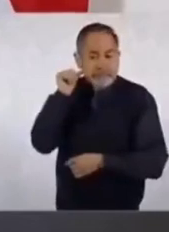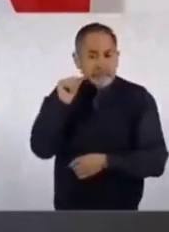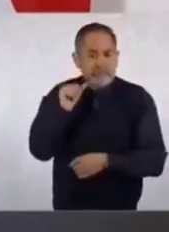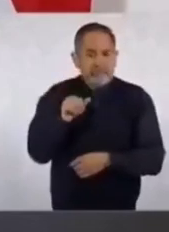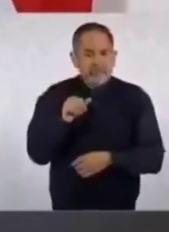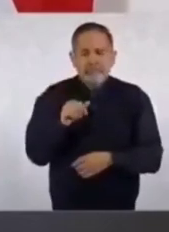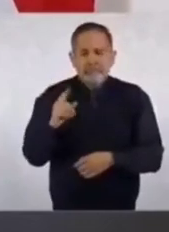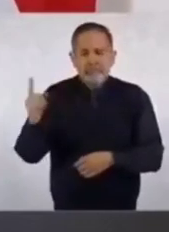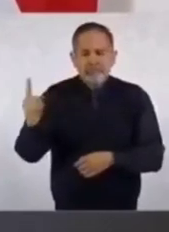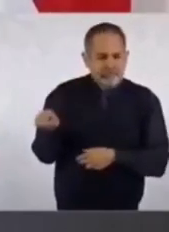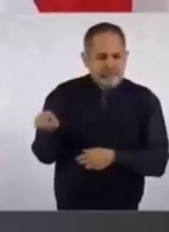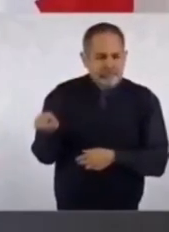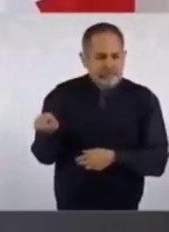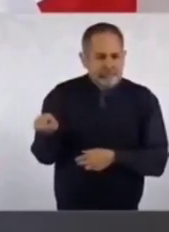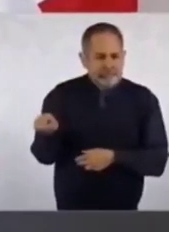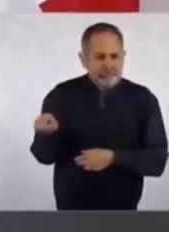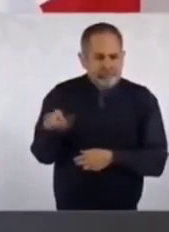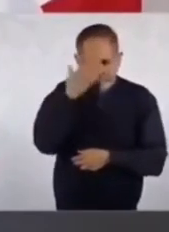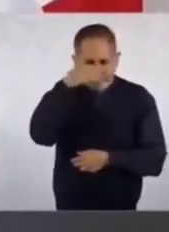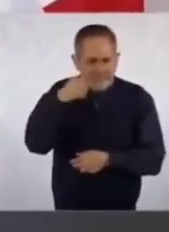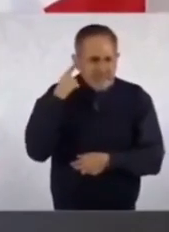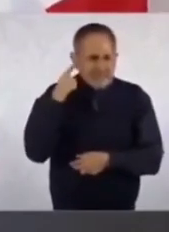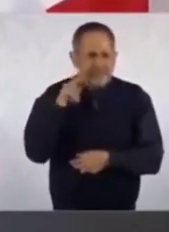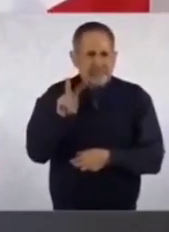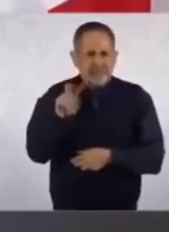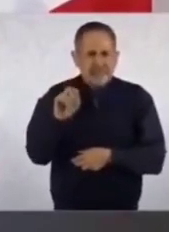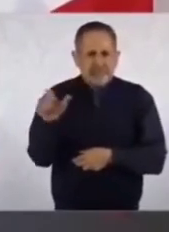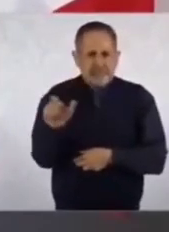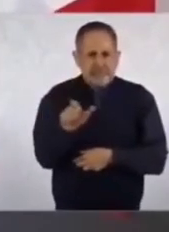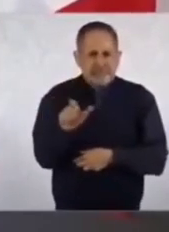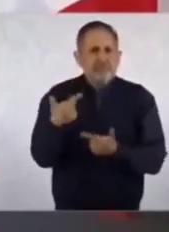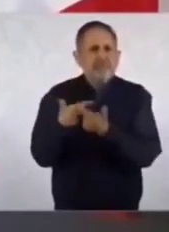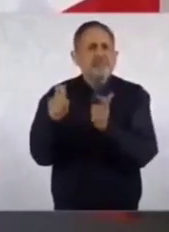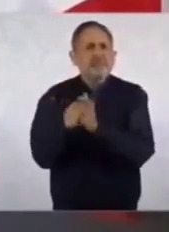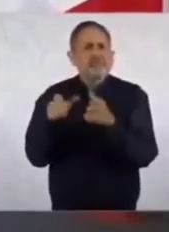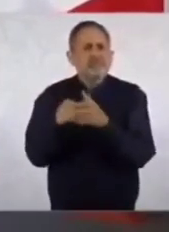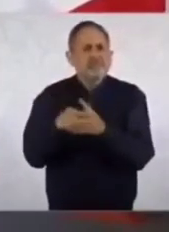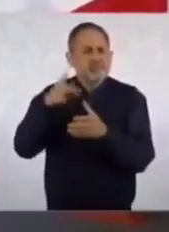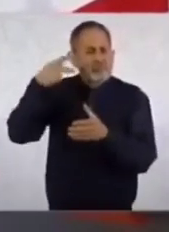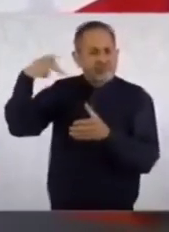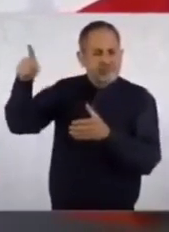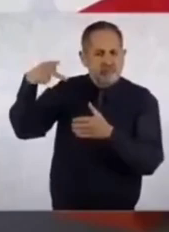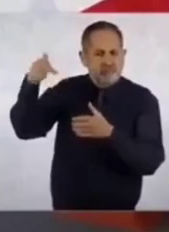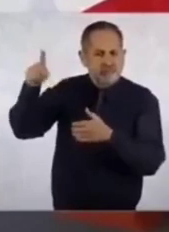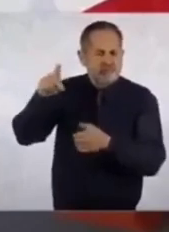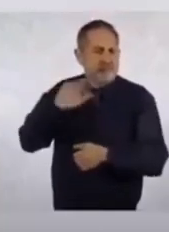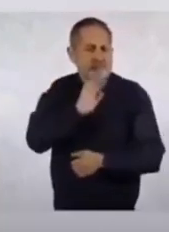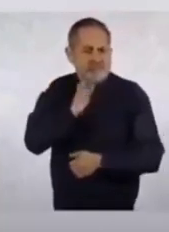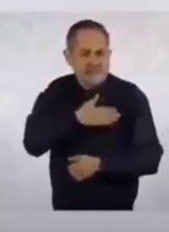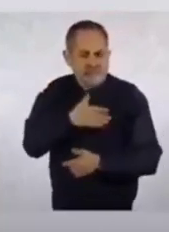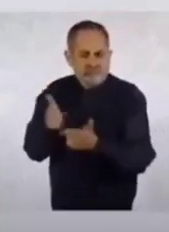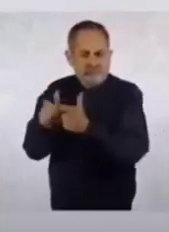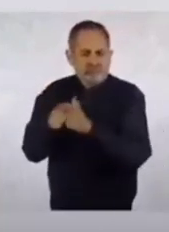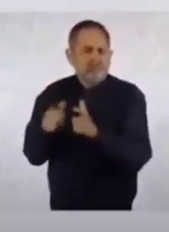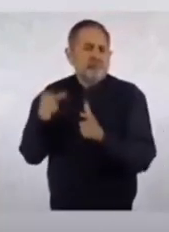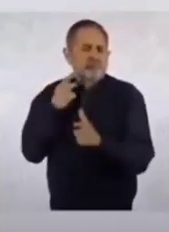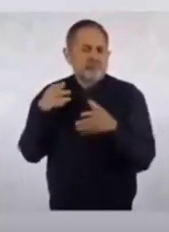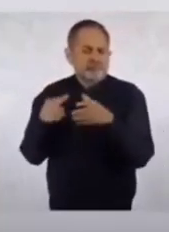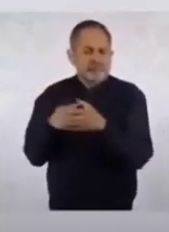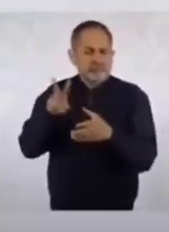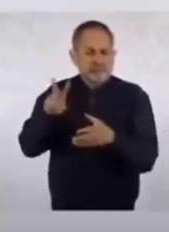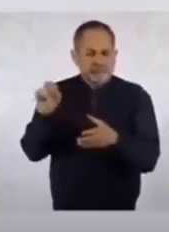Un representante de Vox, Vox es un grupo parlamentario en España,